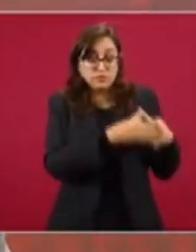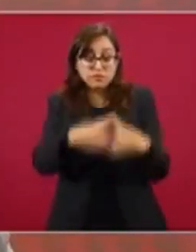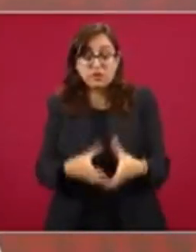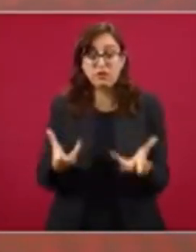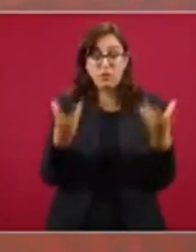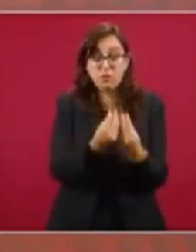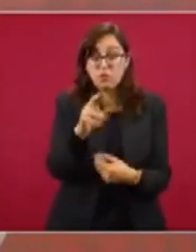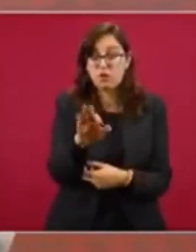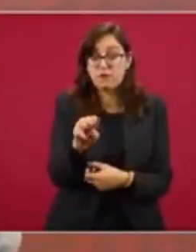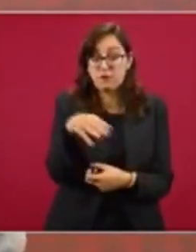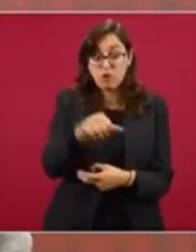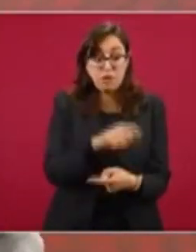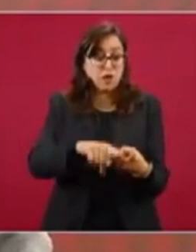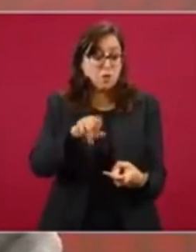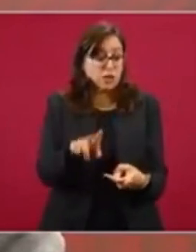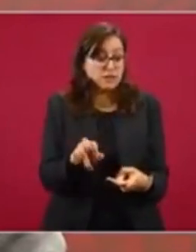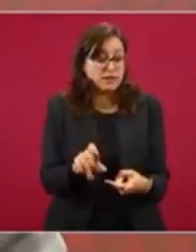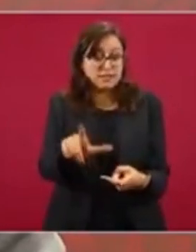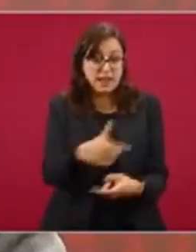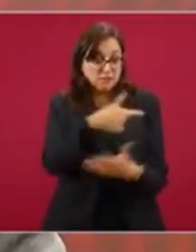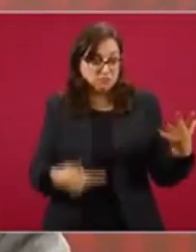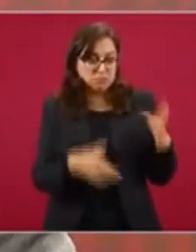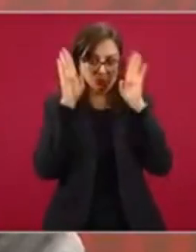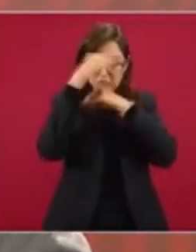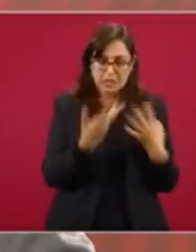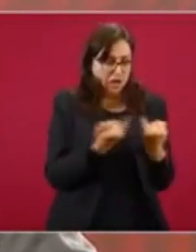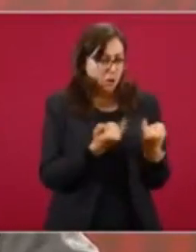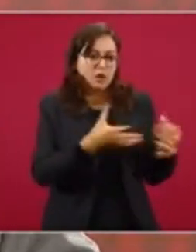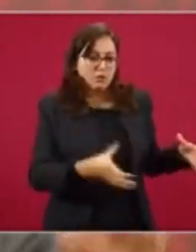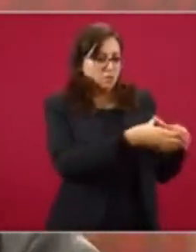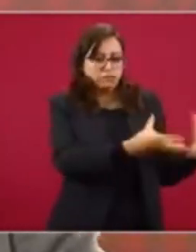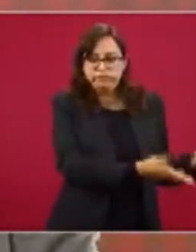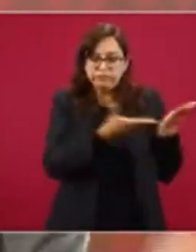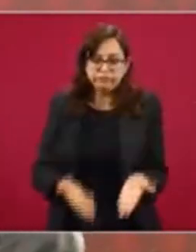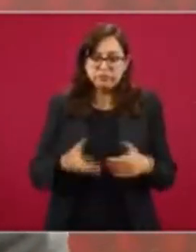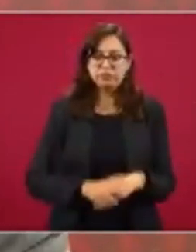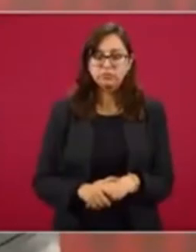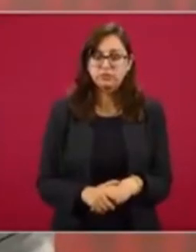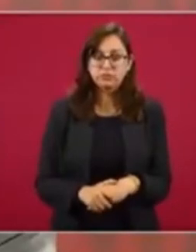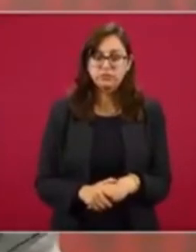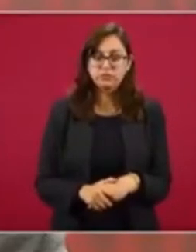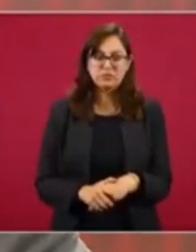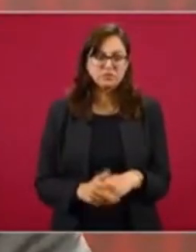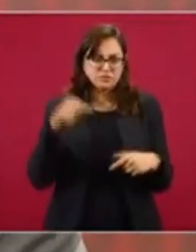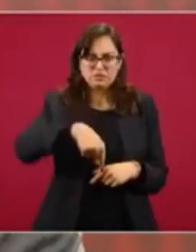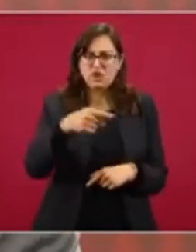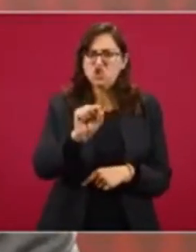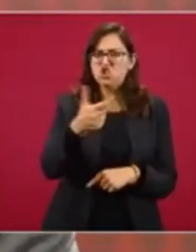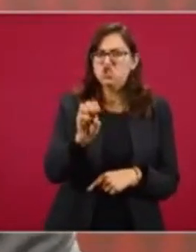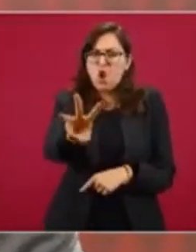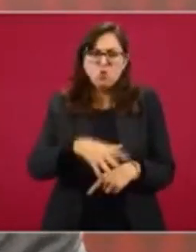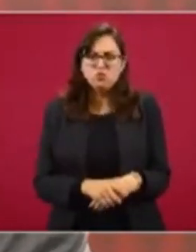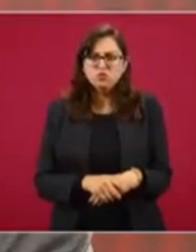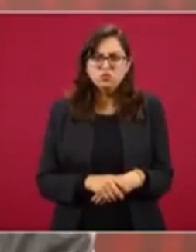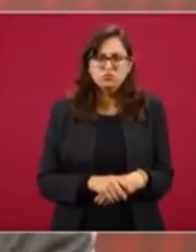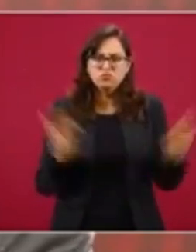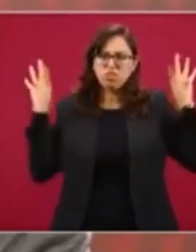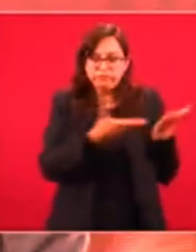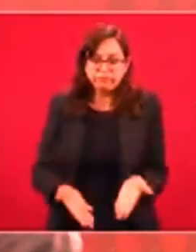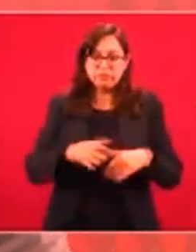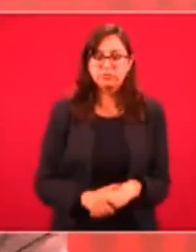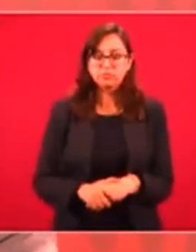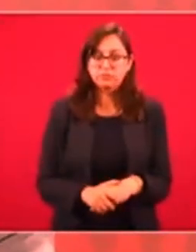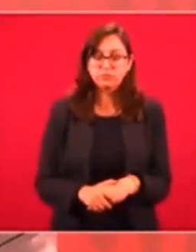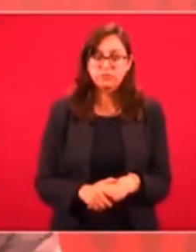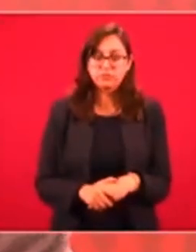Reforma Universal y otros, muchos, y hacen un espectáculo. Eso no es serio.